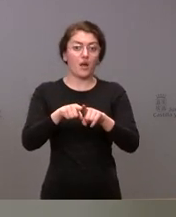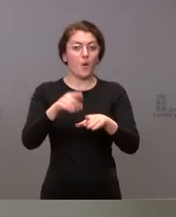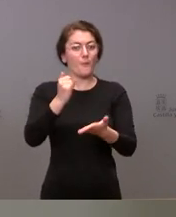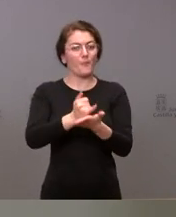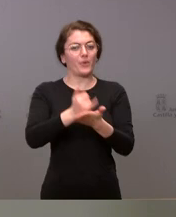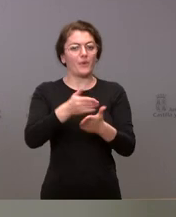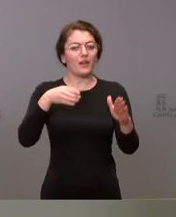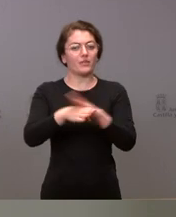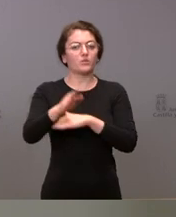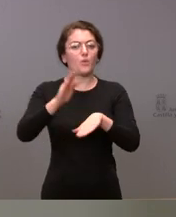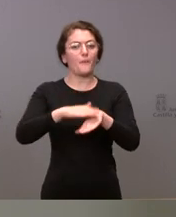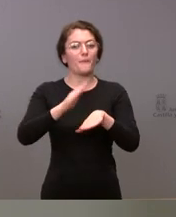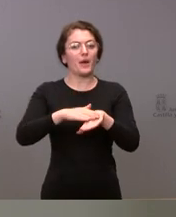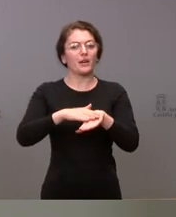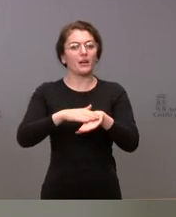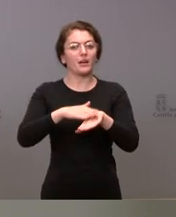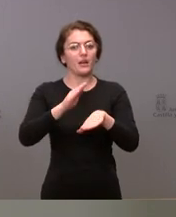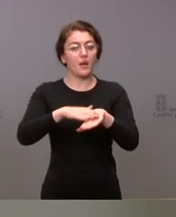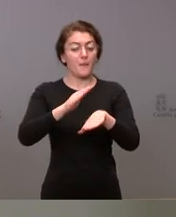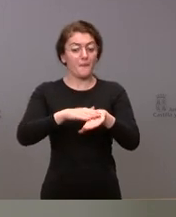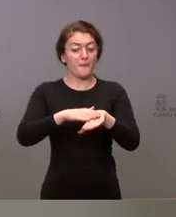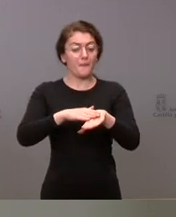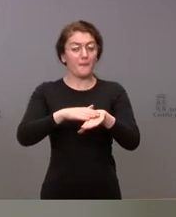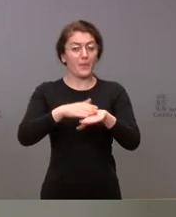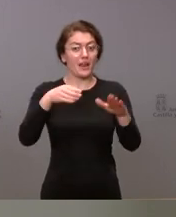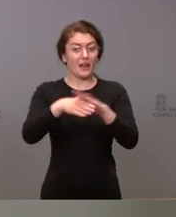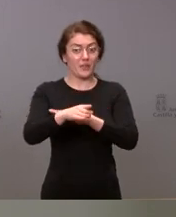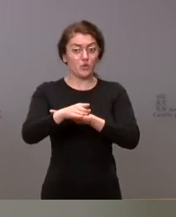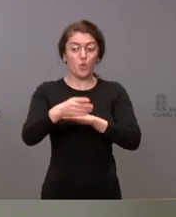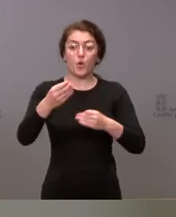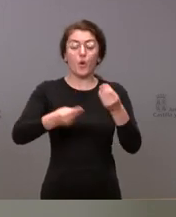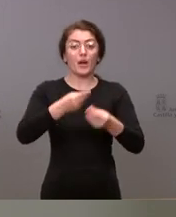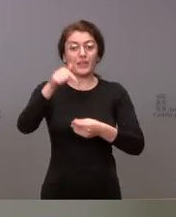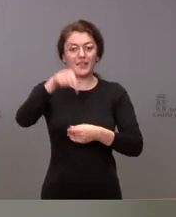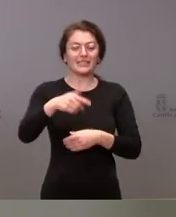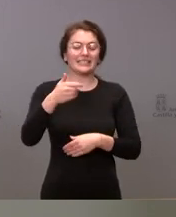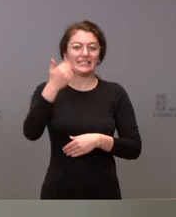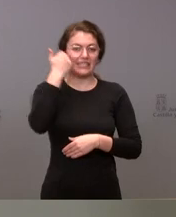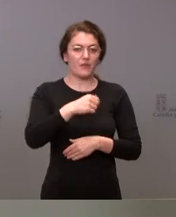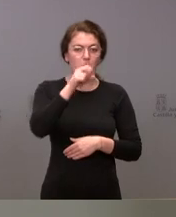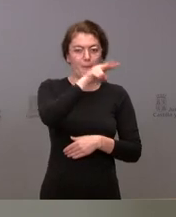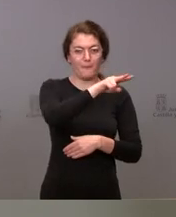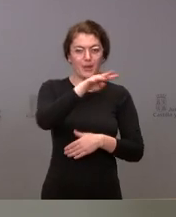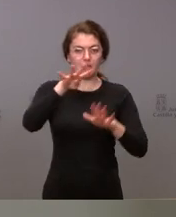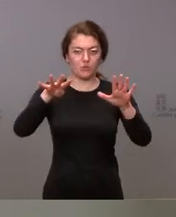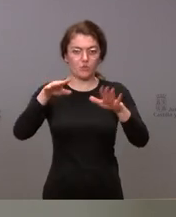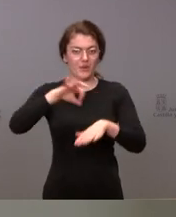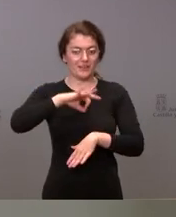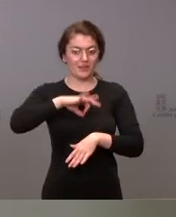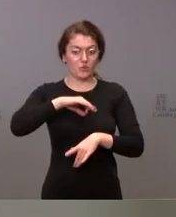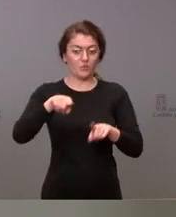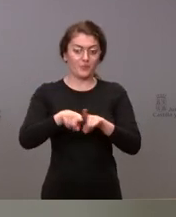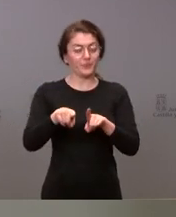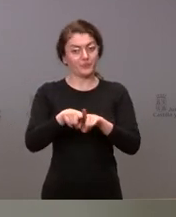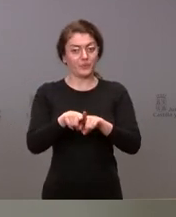especializada para médicos, es decir, la conocida como prueba MIR, que se celebra este sábado 29 de enero, ha ofertado para este